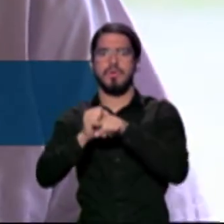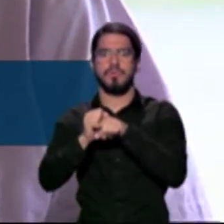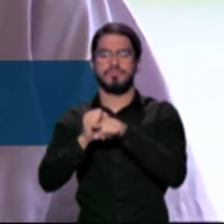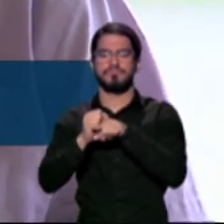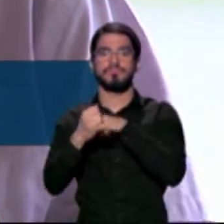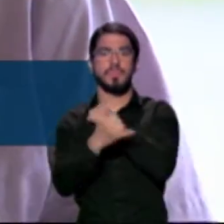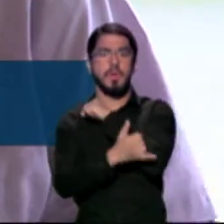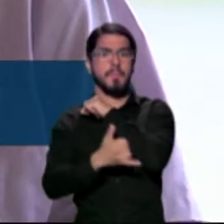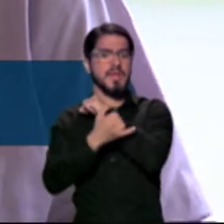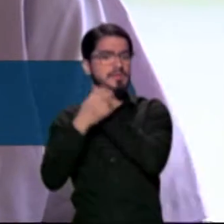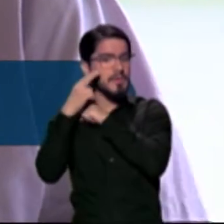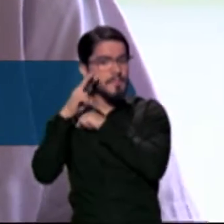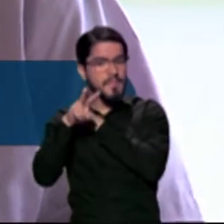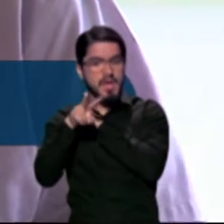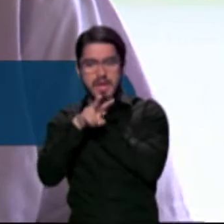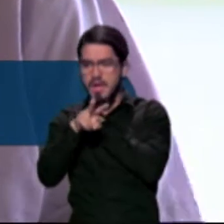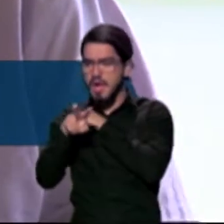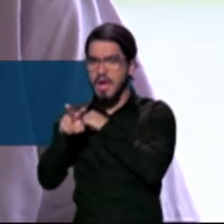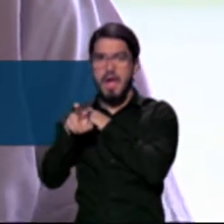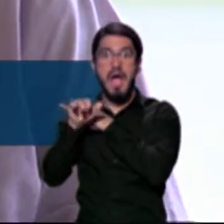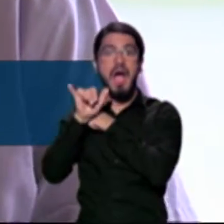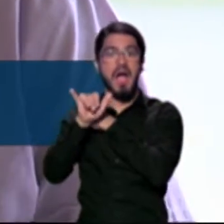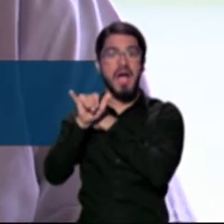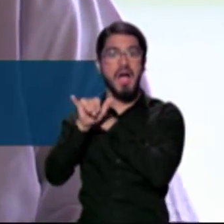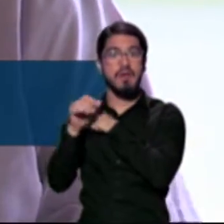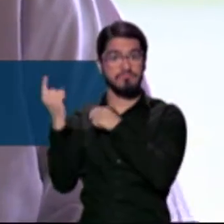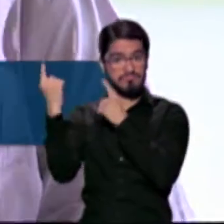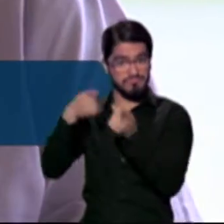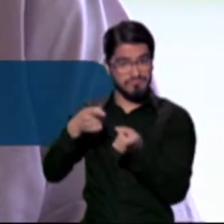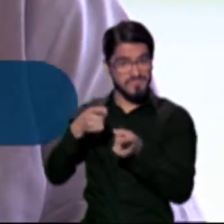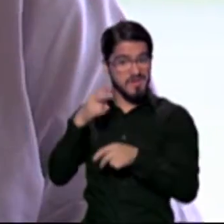Y se la vamos a dar gratuitamente